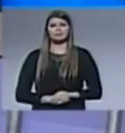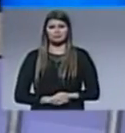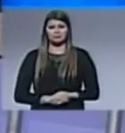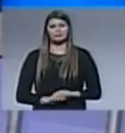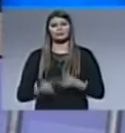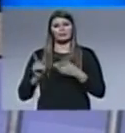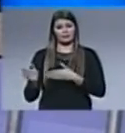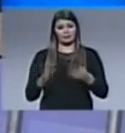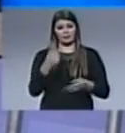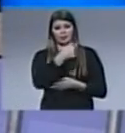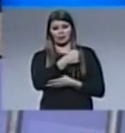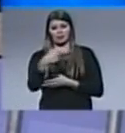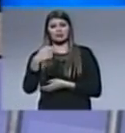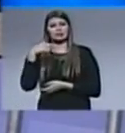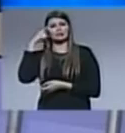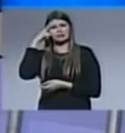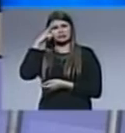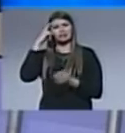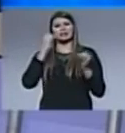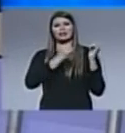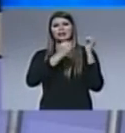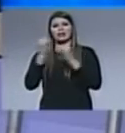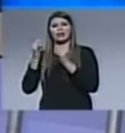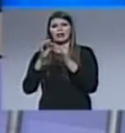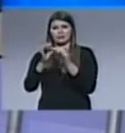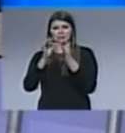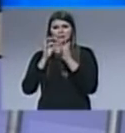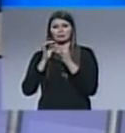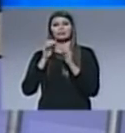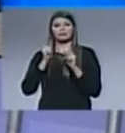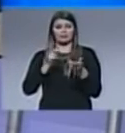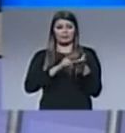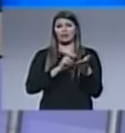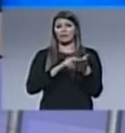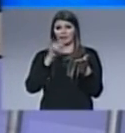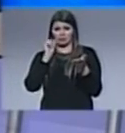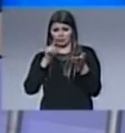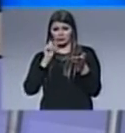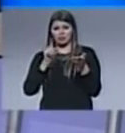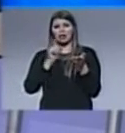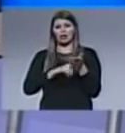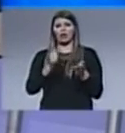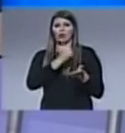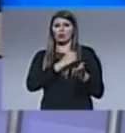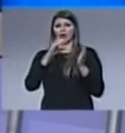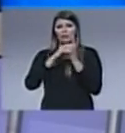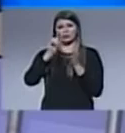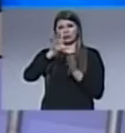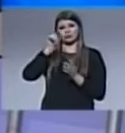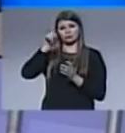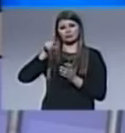Esta semana estamos recordando un día muy especial. Y según la Biblia, específicamente en Juan 15, 15,